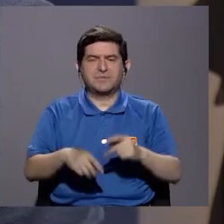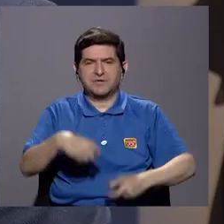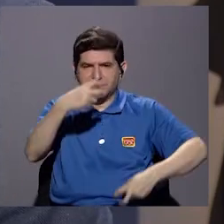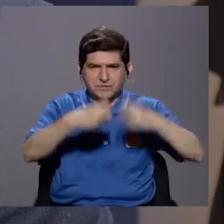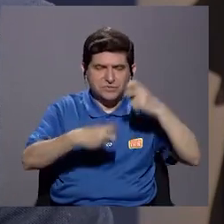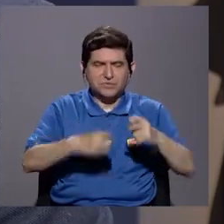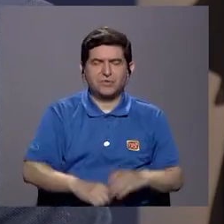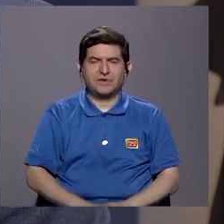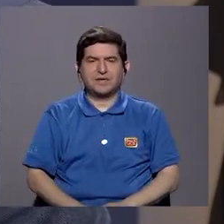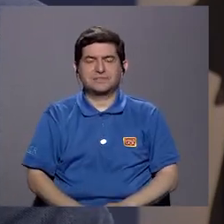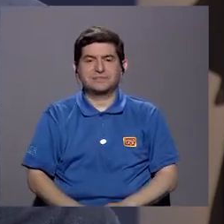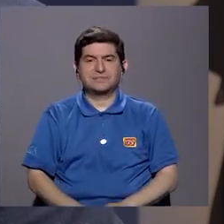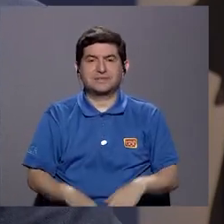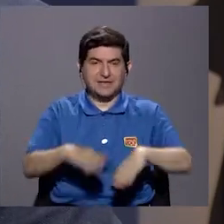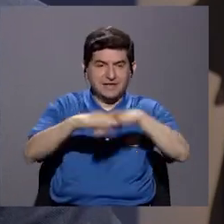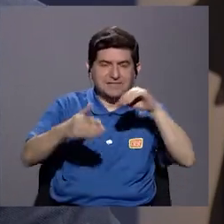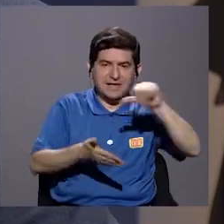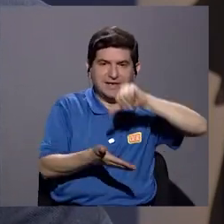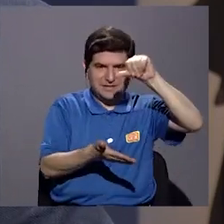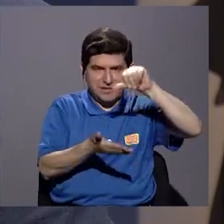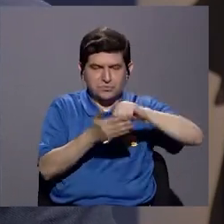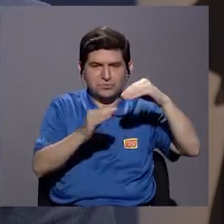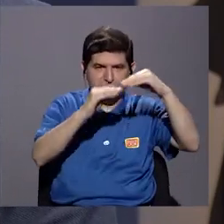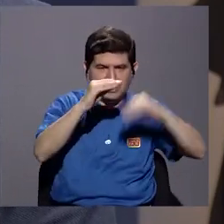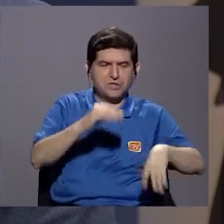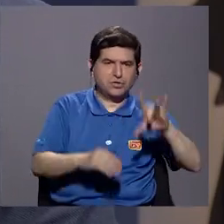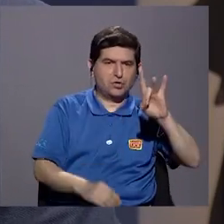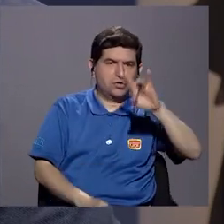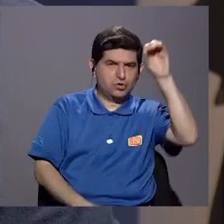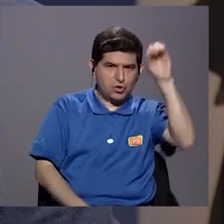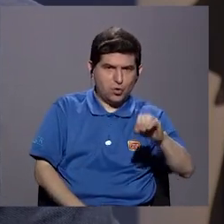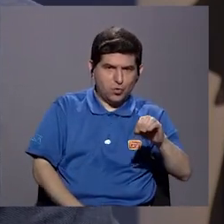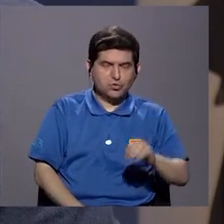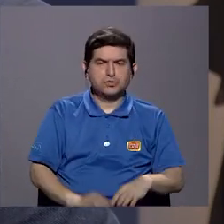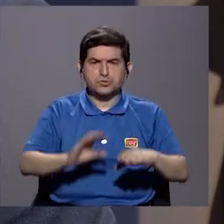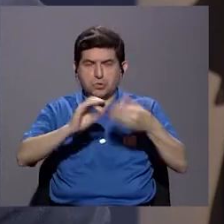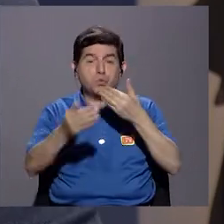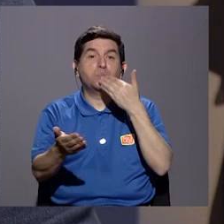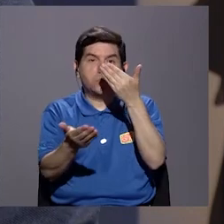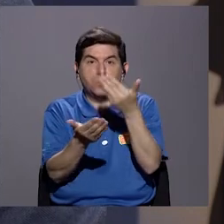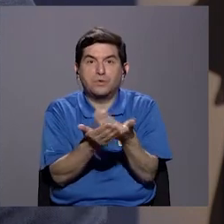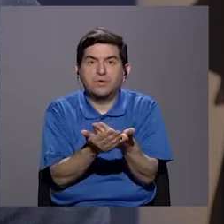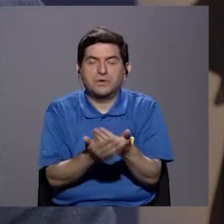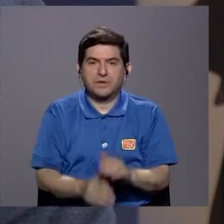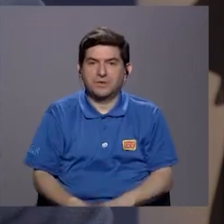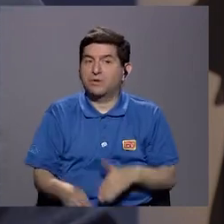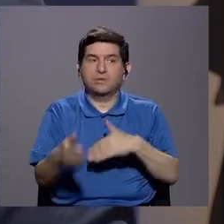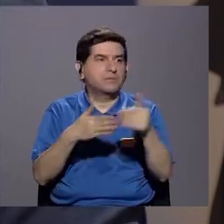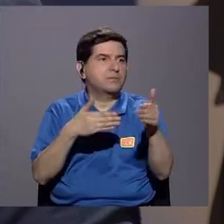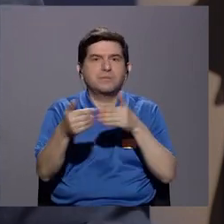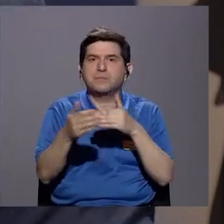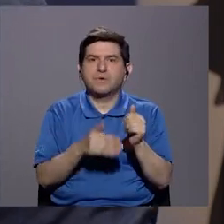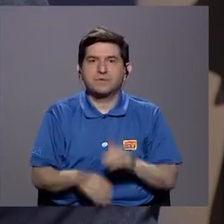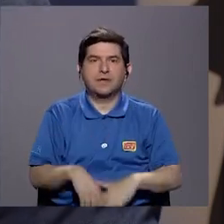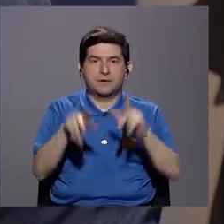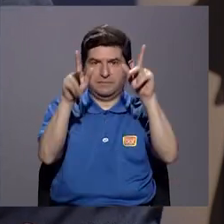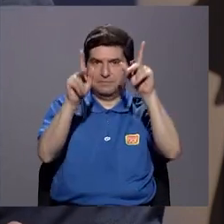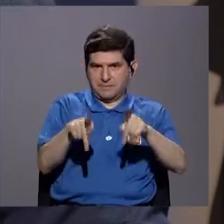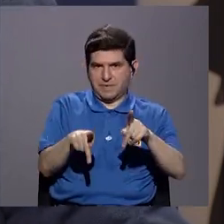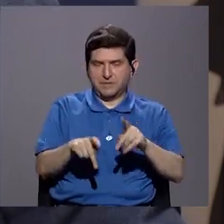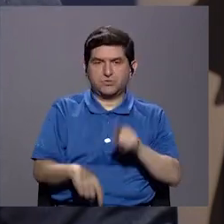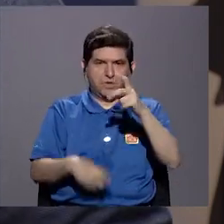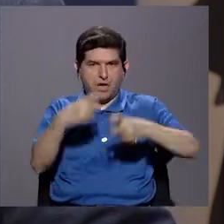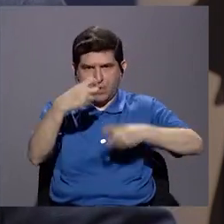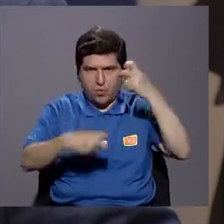personas que salían a centros de menor contención de 8%, que es una cifra buenísima, aún así cada vez que alguien